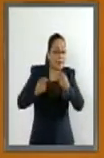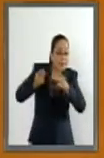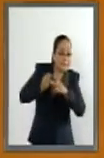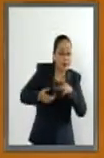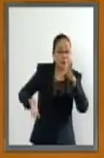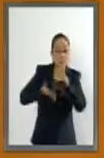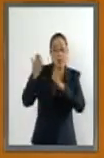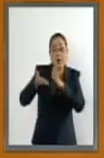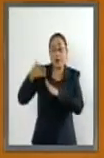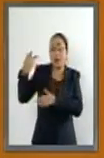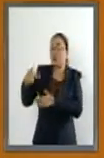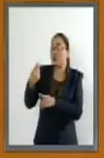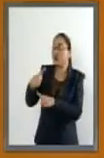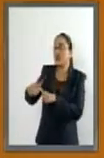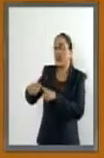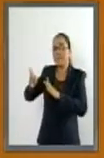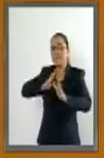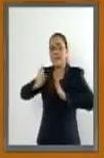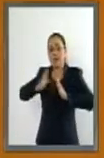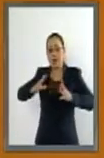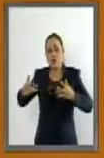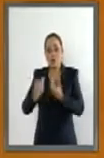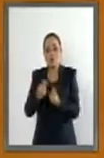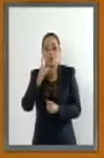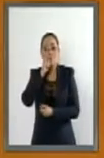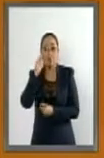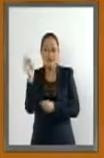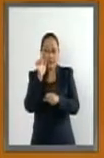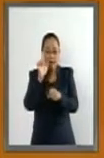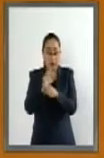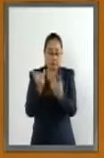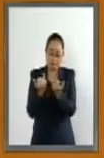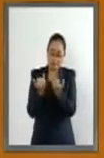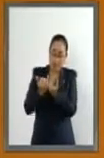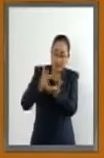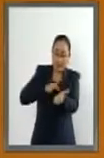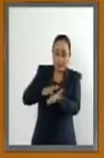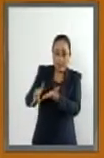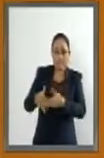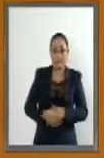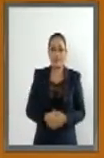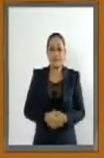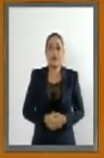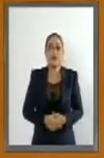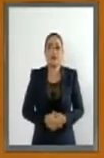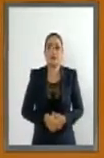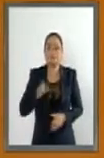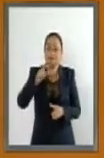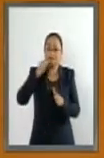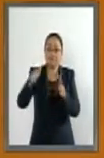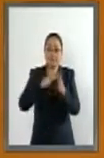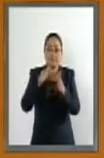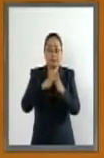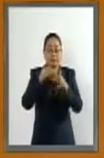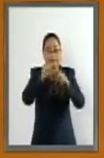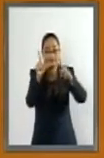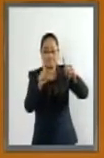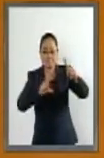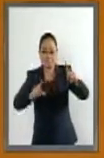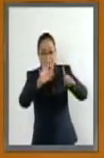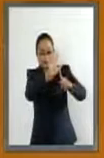de las Fuerzas Armadas y la Policía Federal. Por su posición geográfica, México está